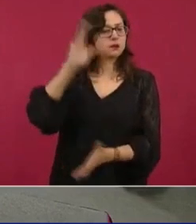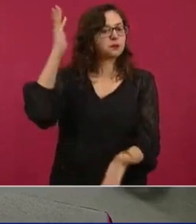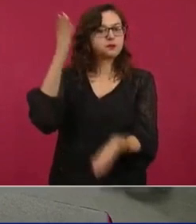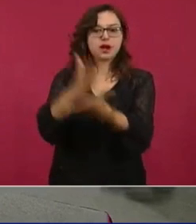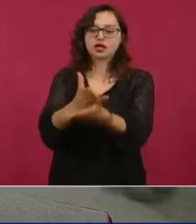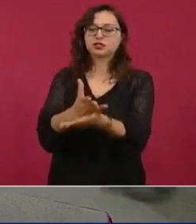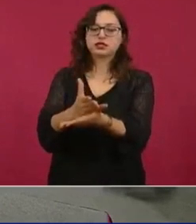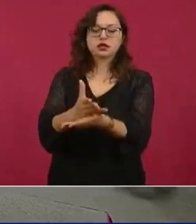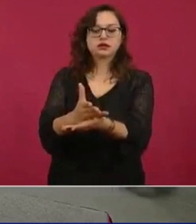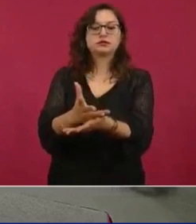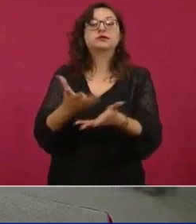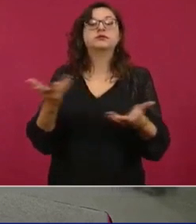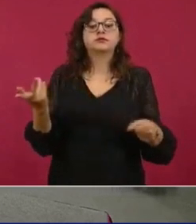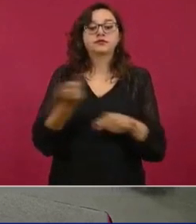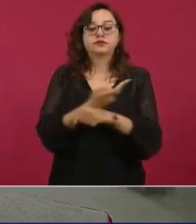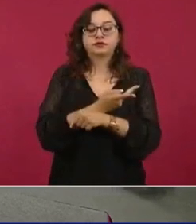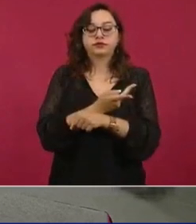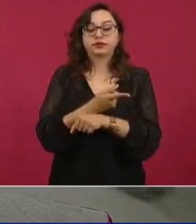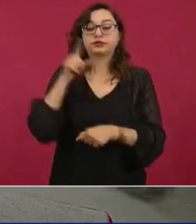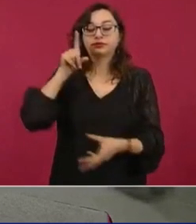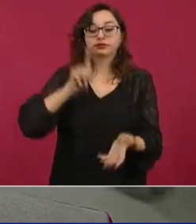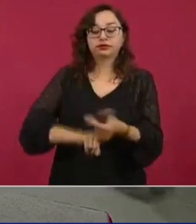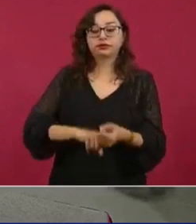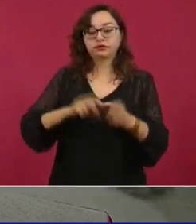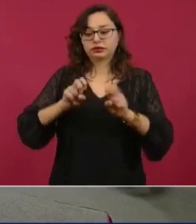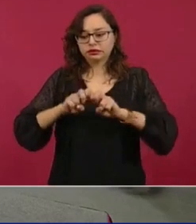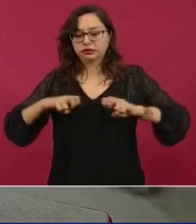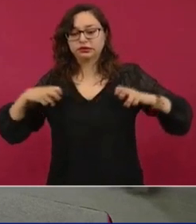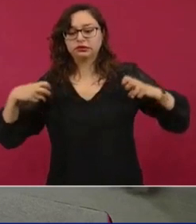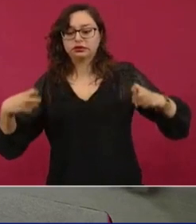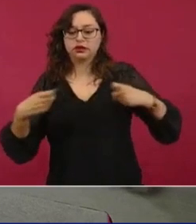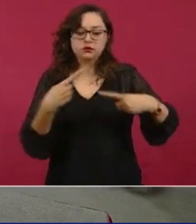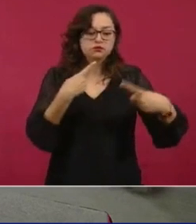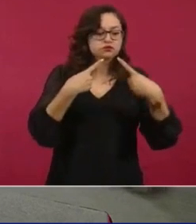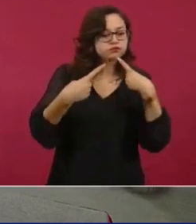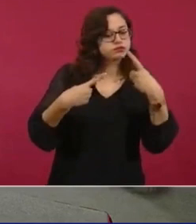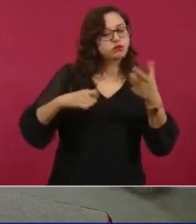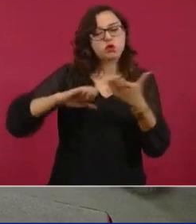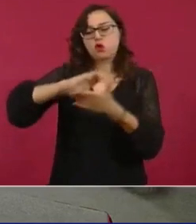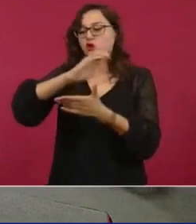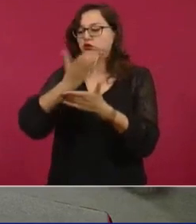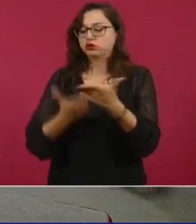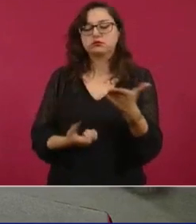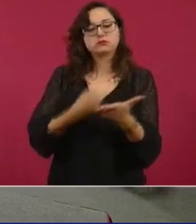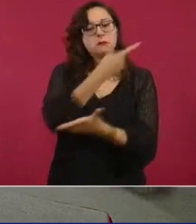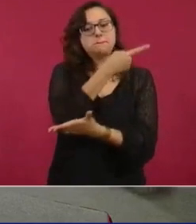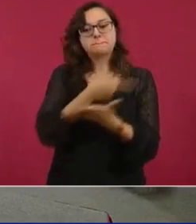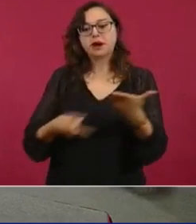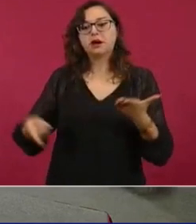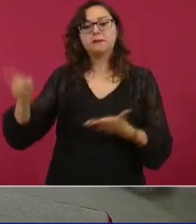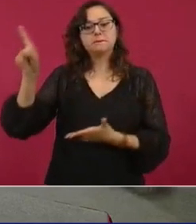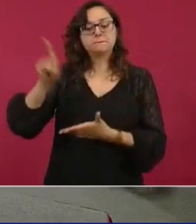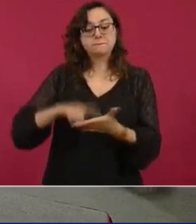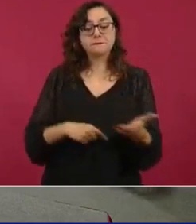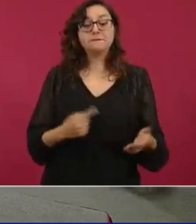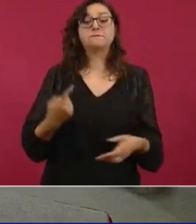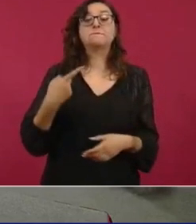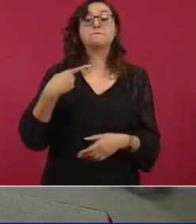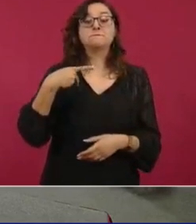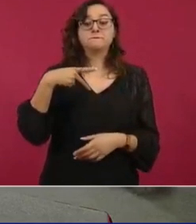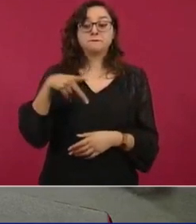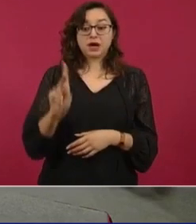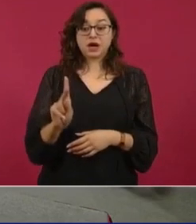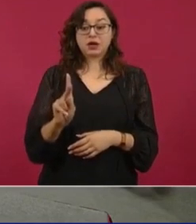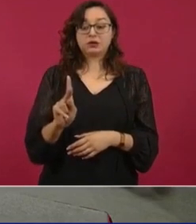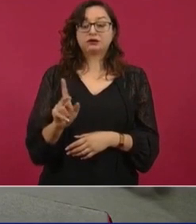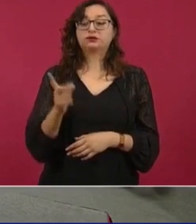dada la decisión del cabildo de dar por terminado el contrato por incumplimiento. Sin embargo, desde